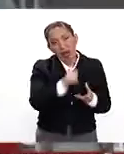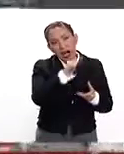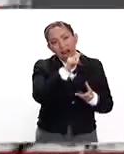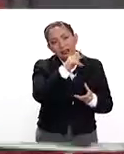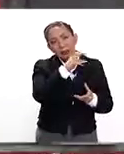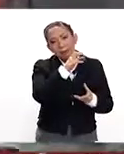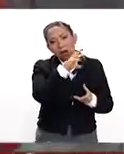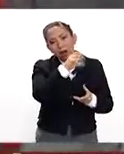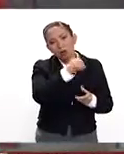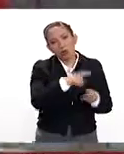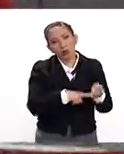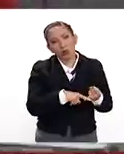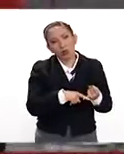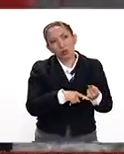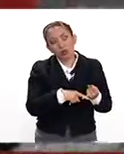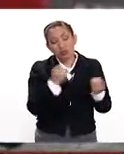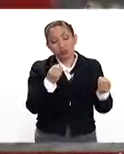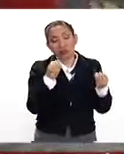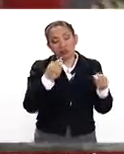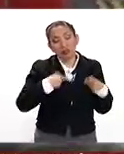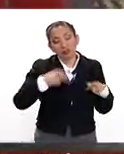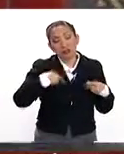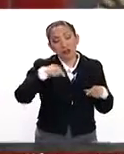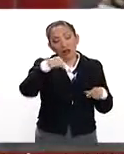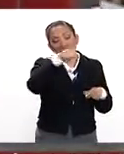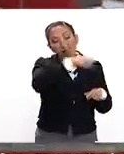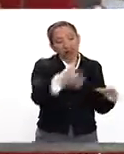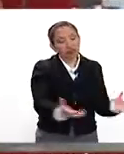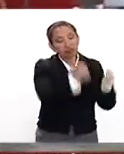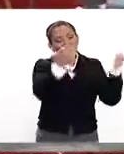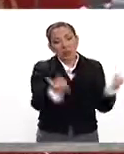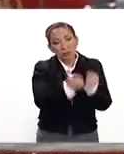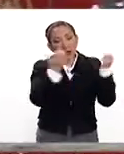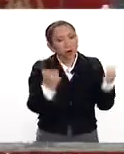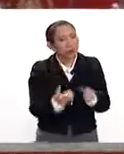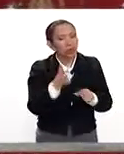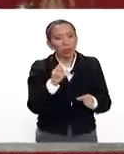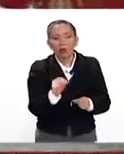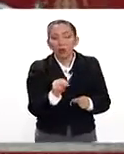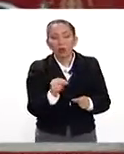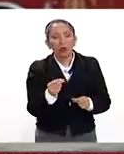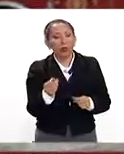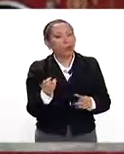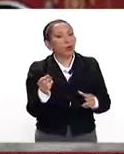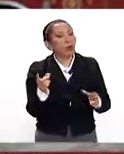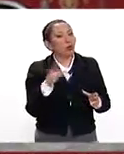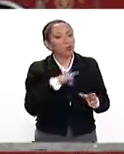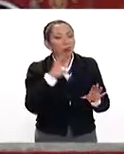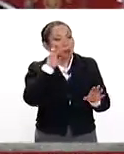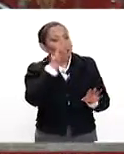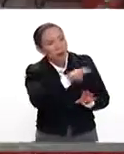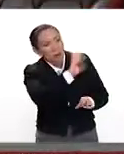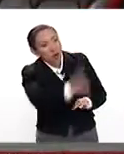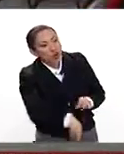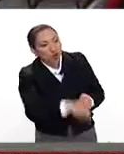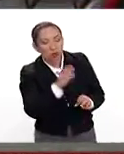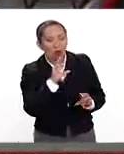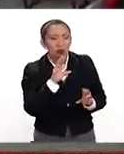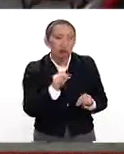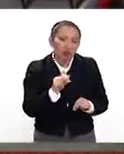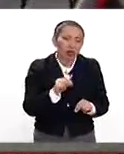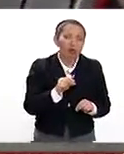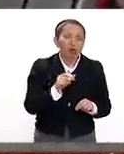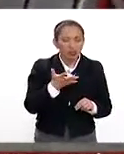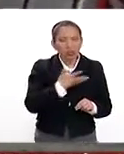donde tuvimos bastante gente que se rescató, actualmente no tuvimos problemas de que la gente haya perdido la vida, pero sí